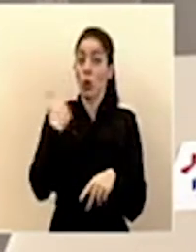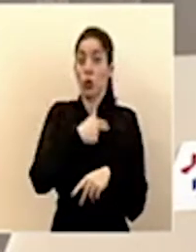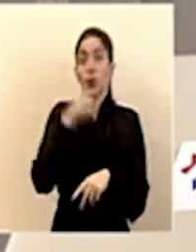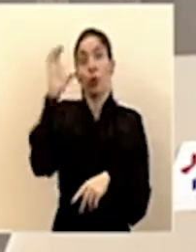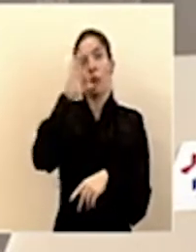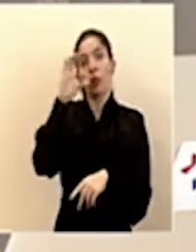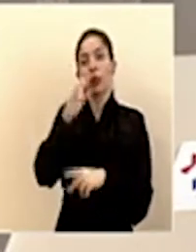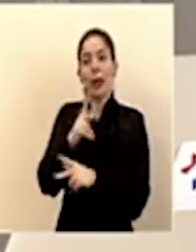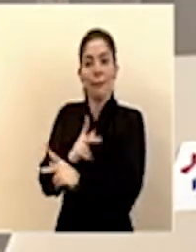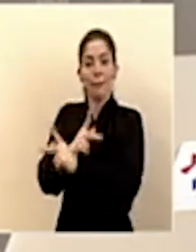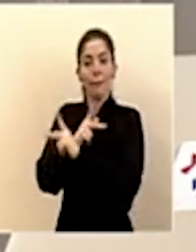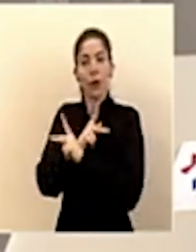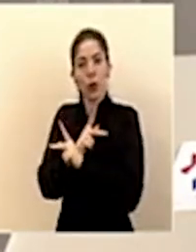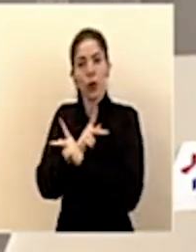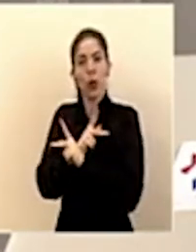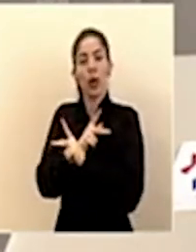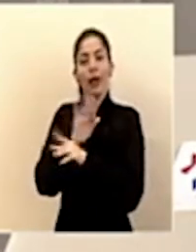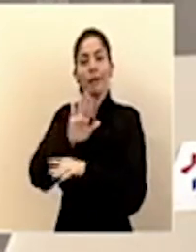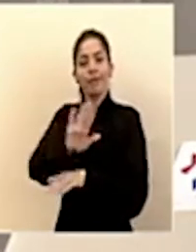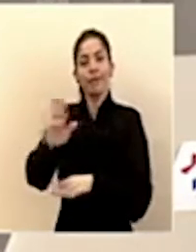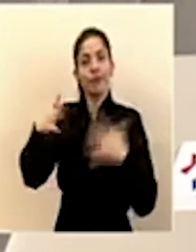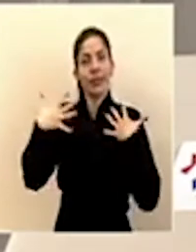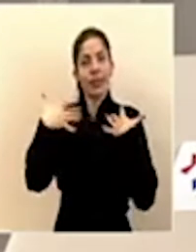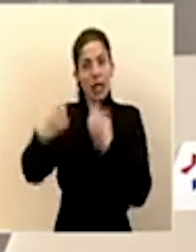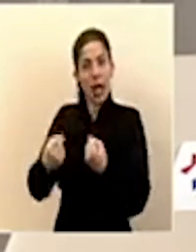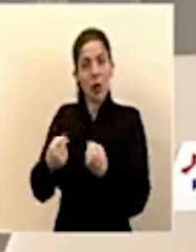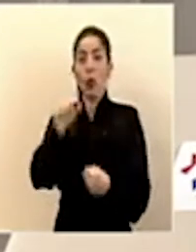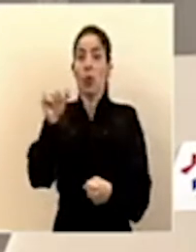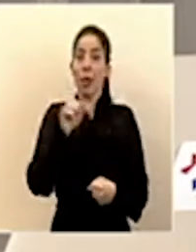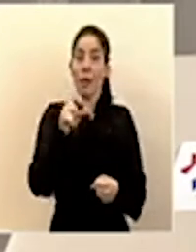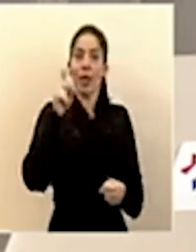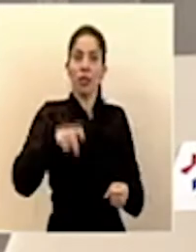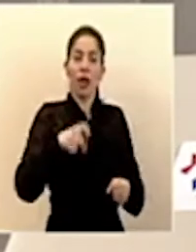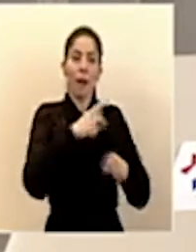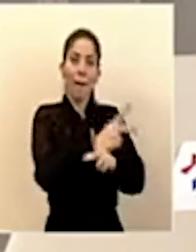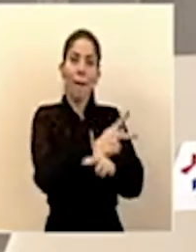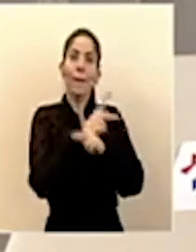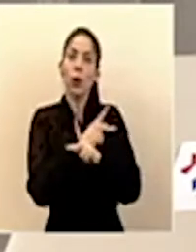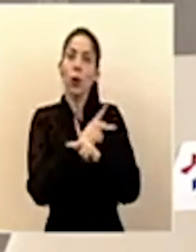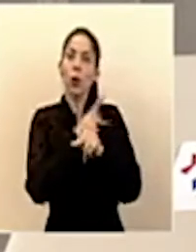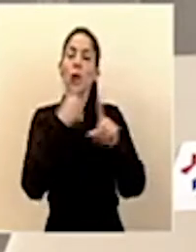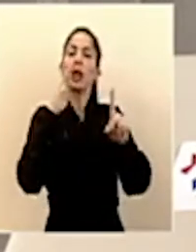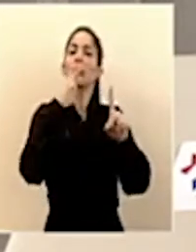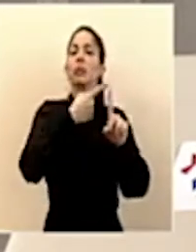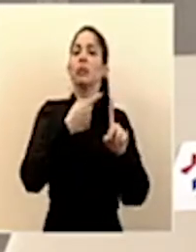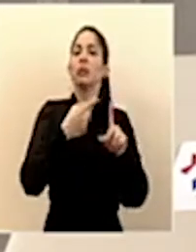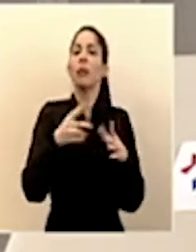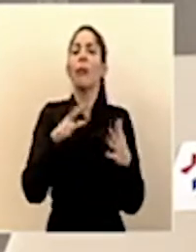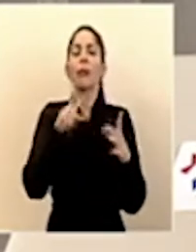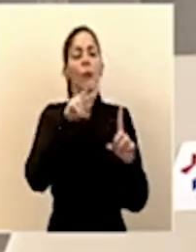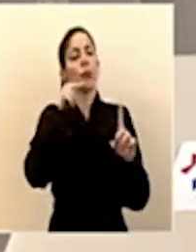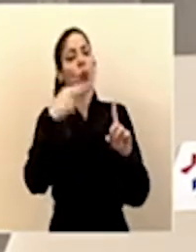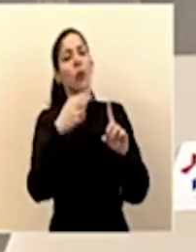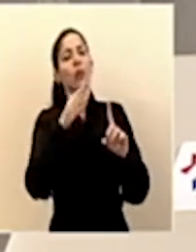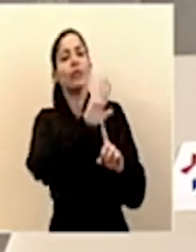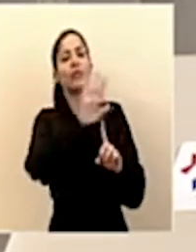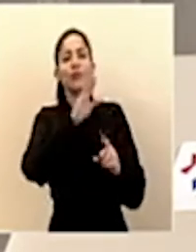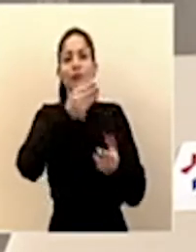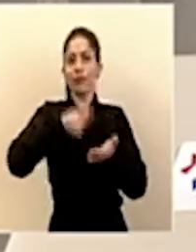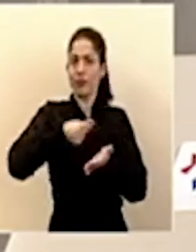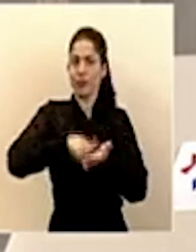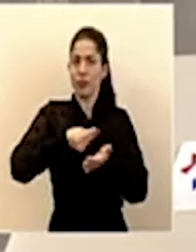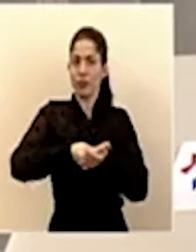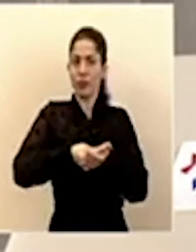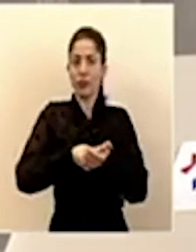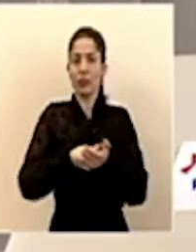desde un punto de vista de la salud, tenemos que protegerla también de un punto de vista de sus ingresos,